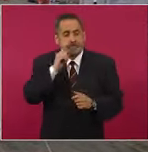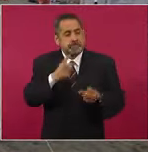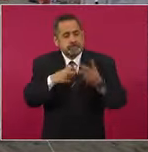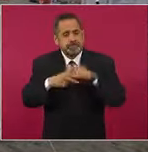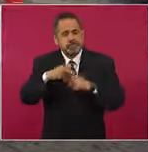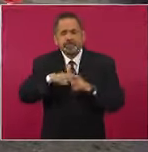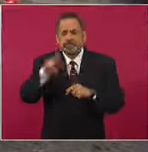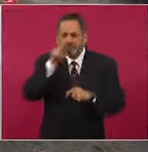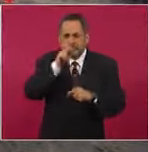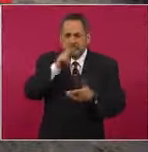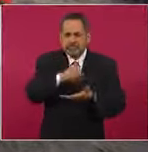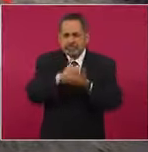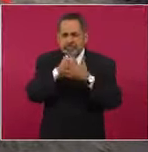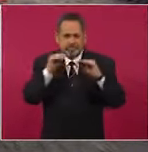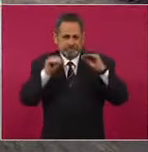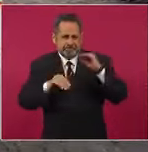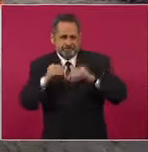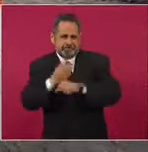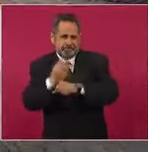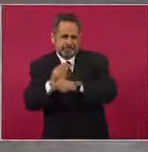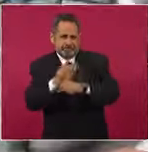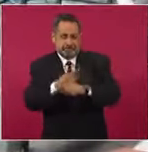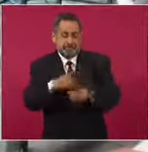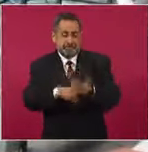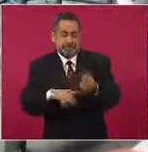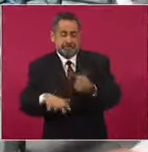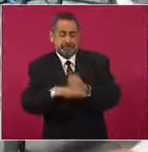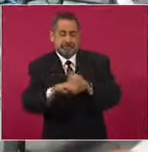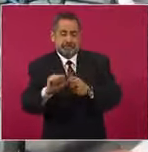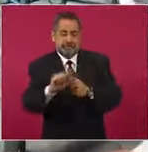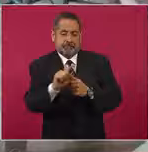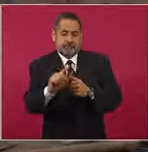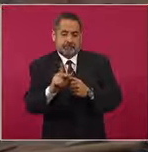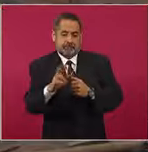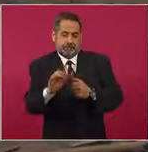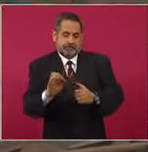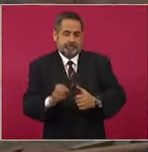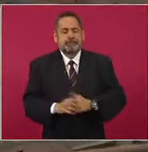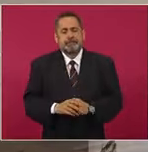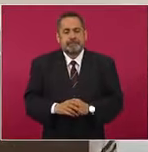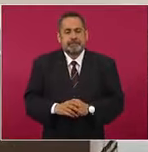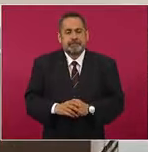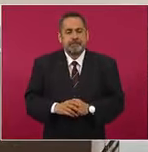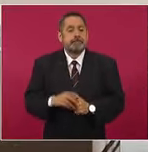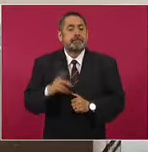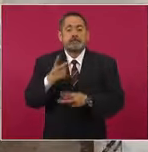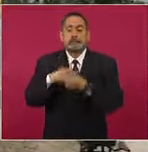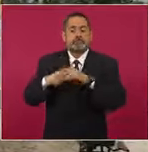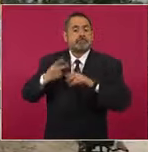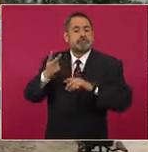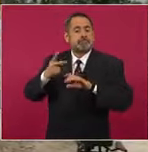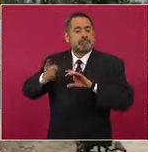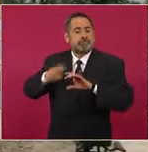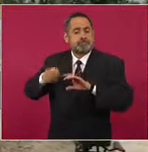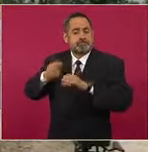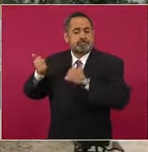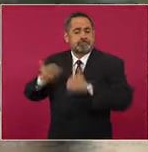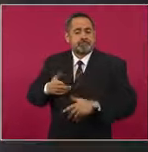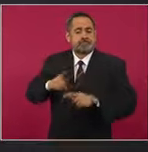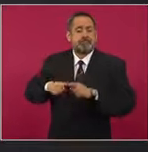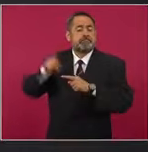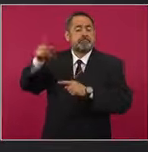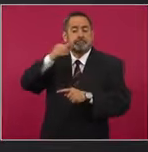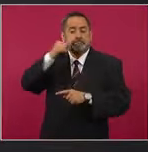aire de oxidación en la planta de recuperación de azufre. Se informa que ya llegaron al sitio dos turbinas para la cogeneración provenientes de Italia.